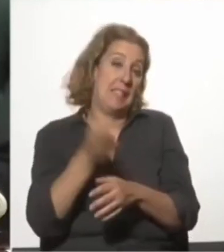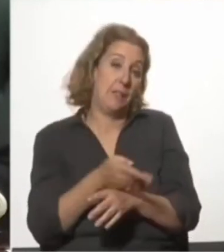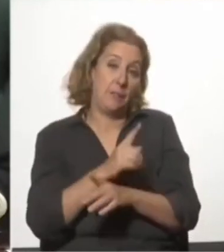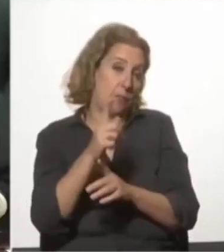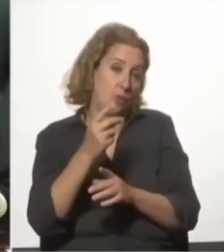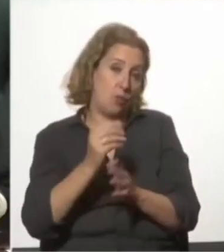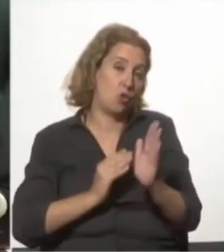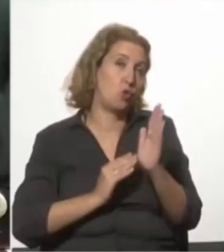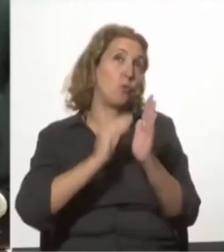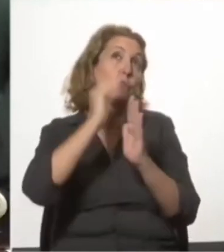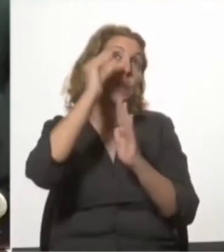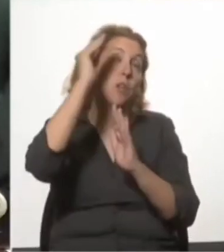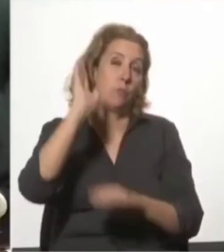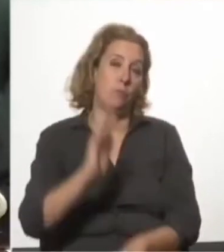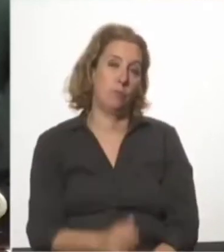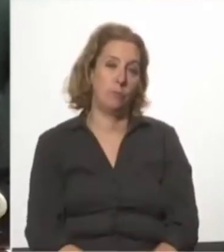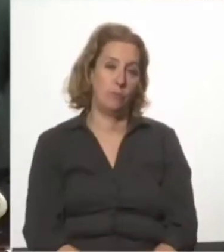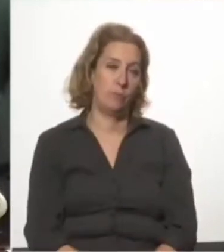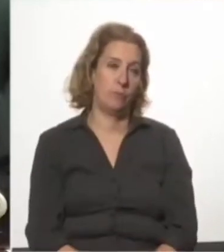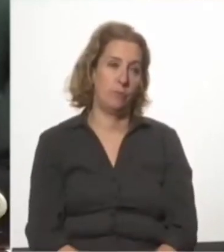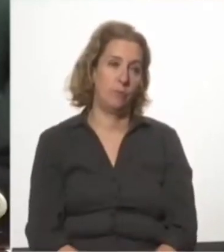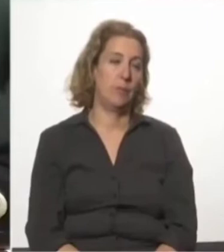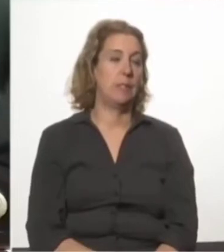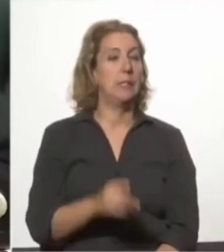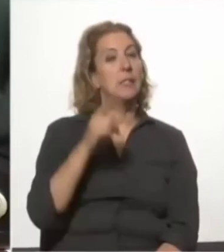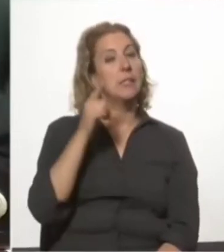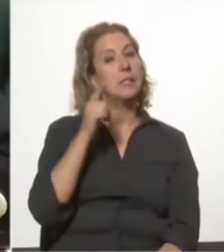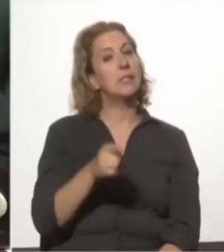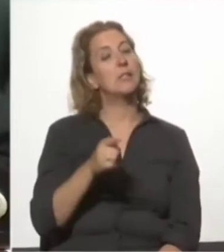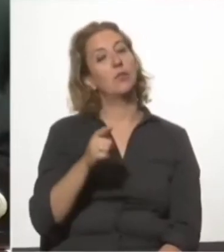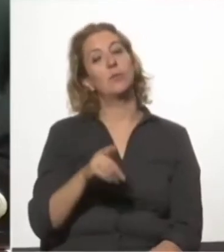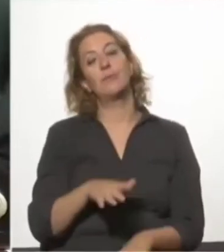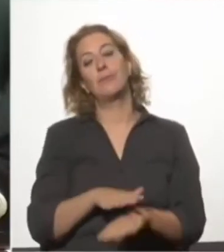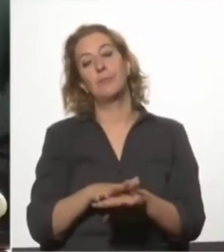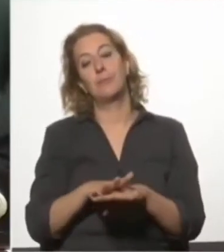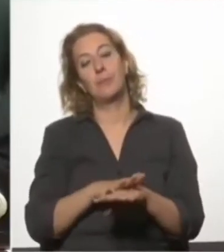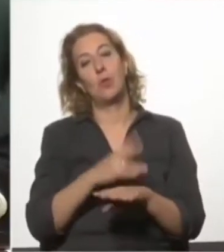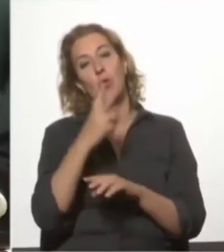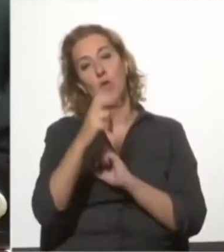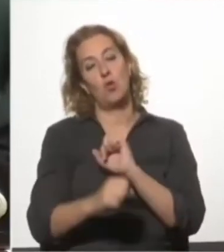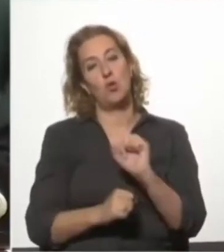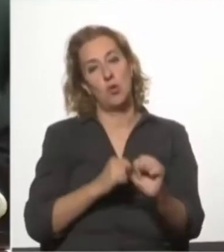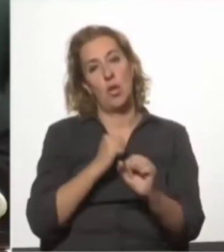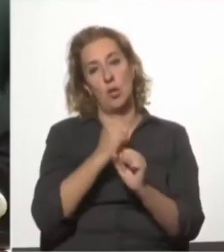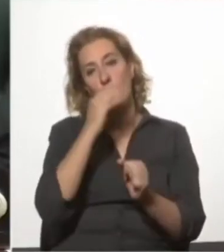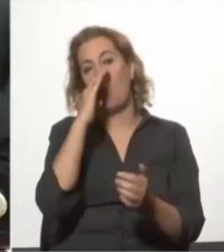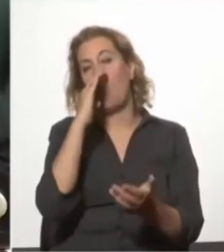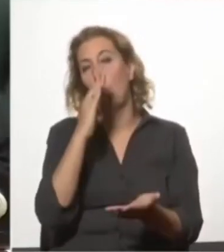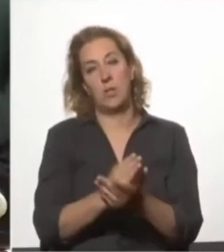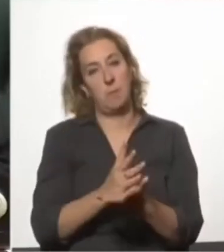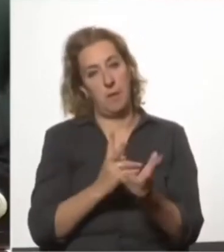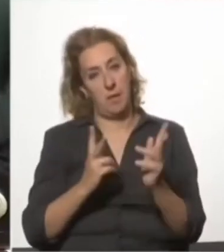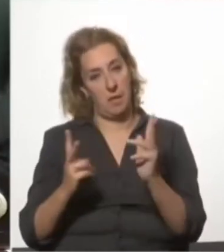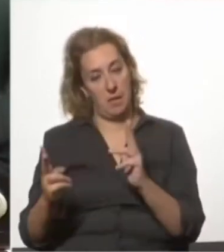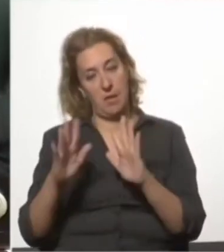subieron desmedidamente. Y eso pasó por lo menos en dos años en la última década.